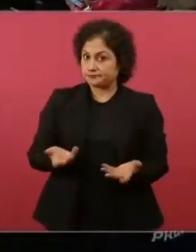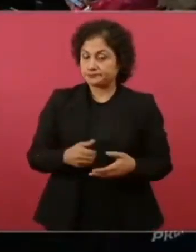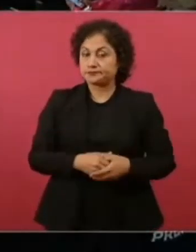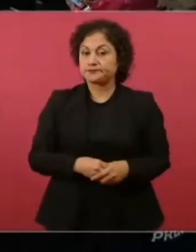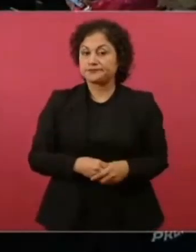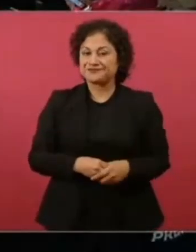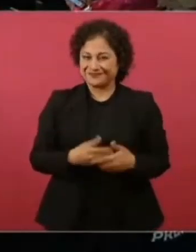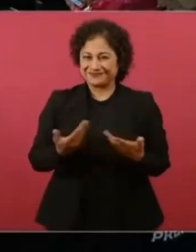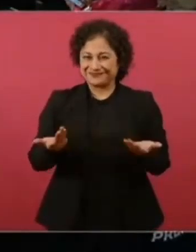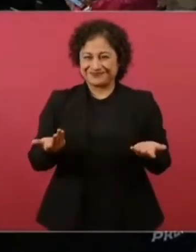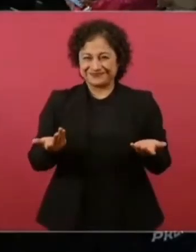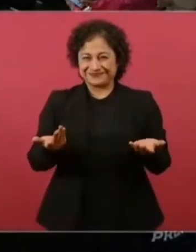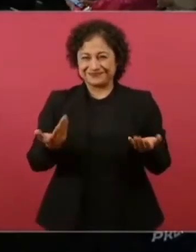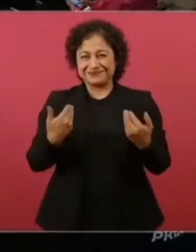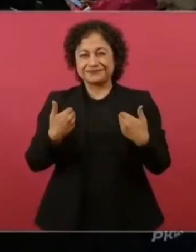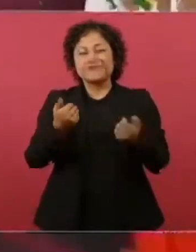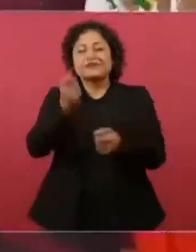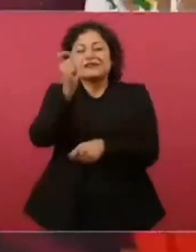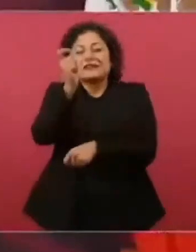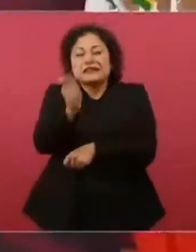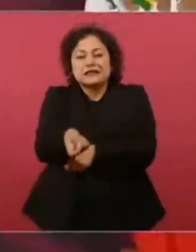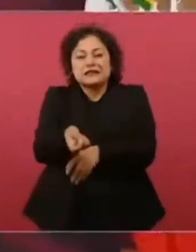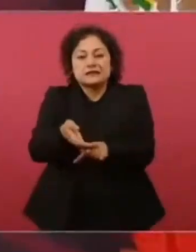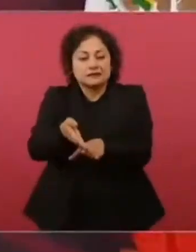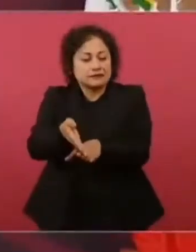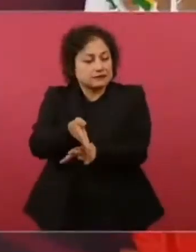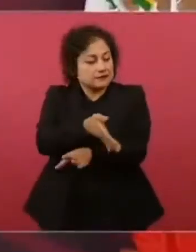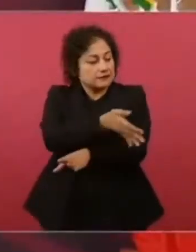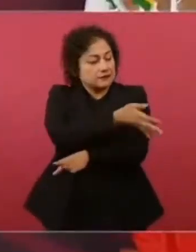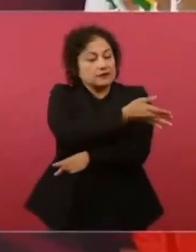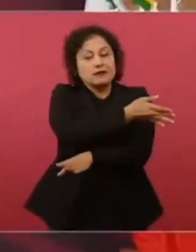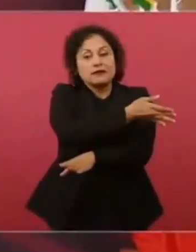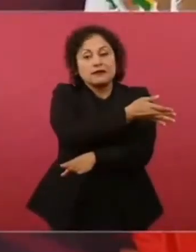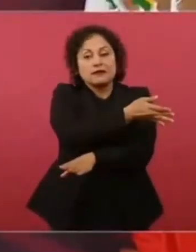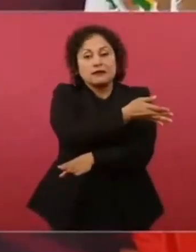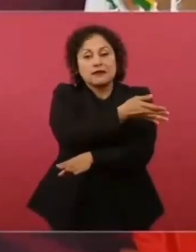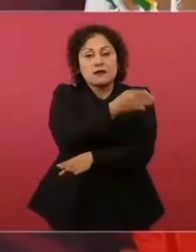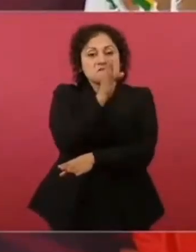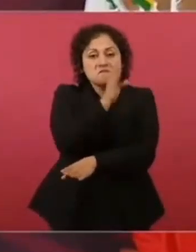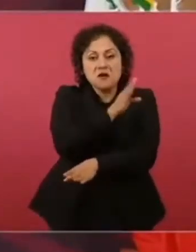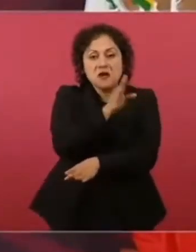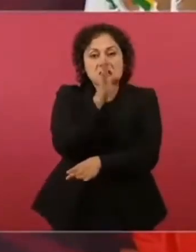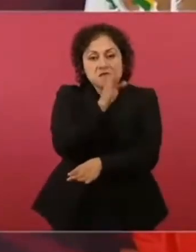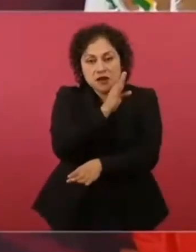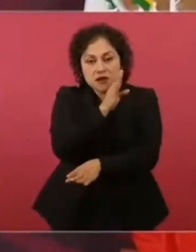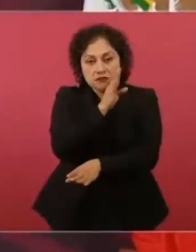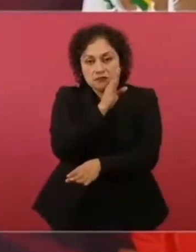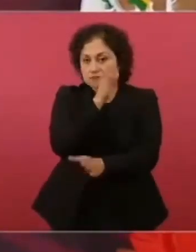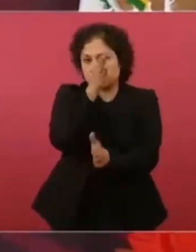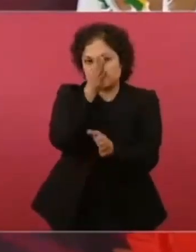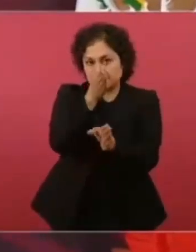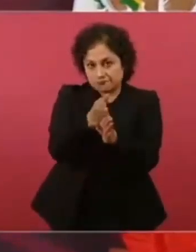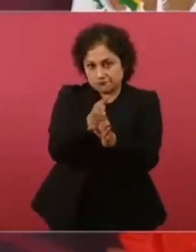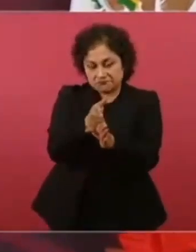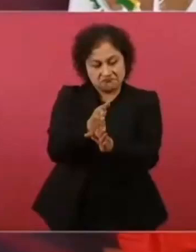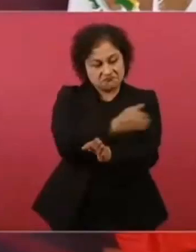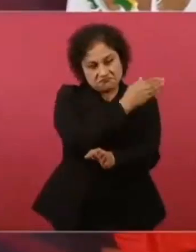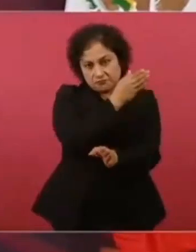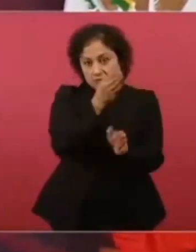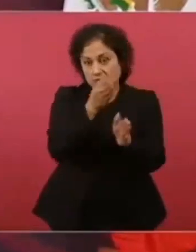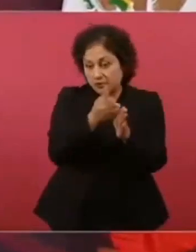Entonces ya no es lo mismo. Yo entiendo